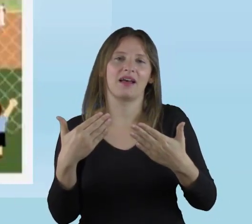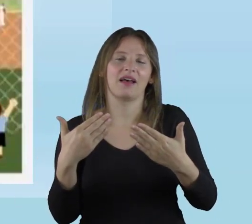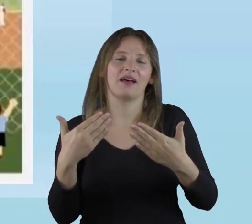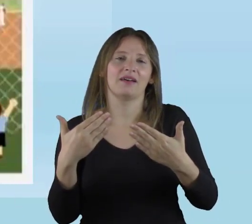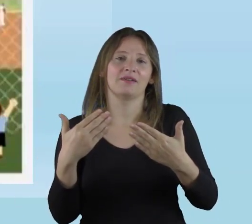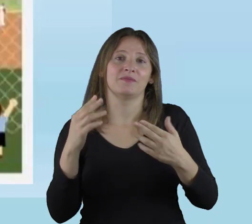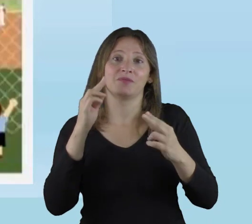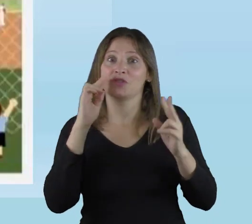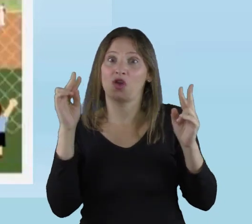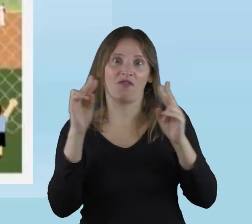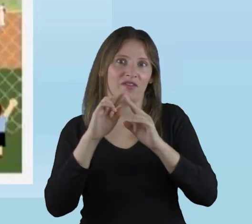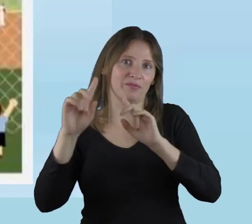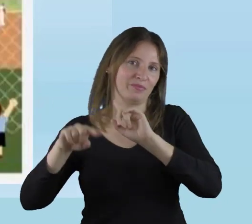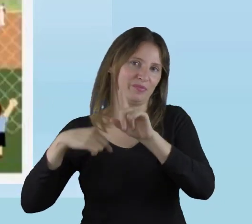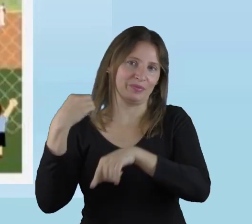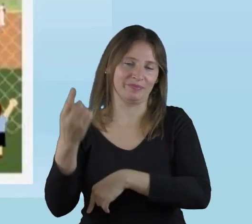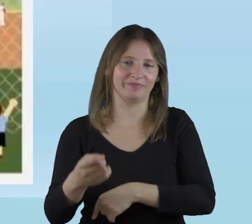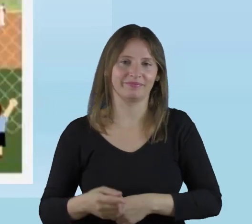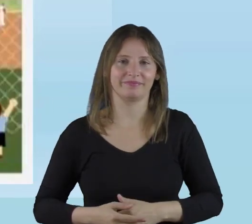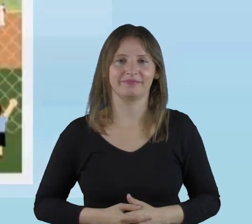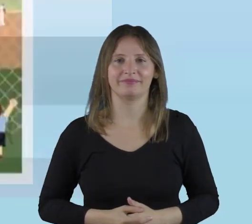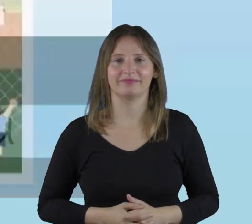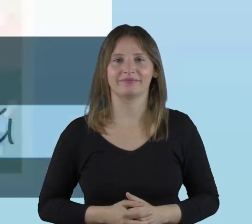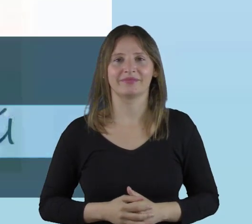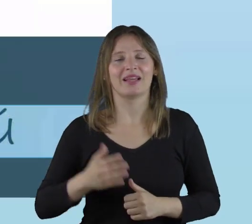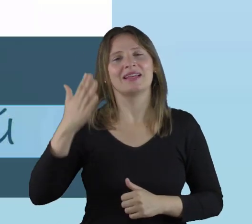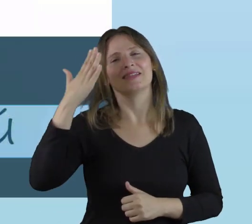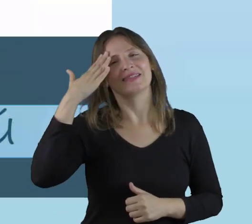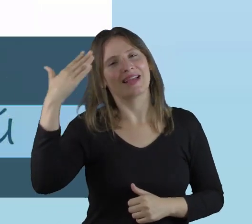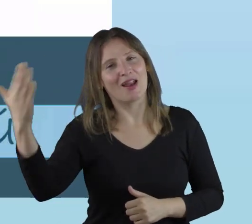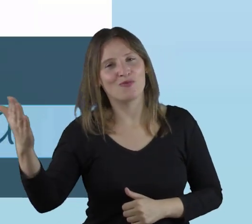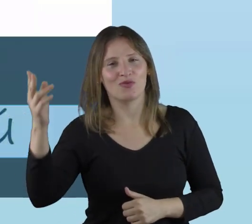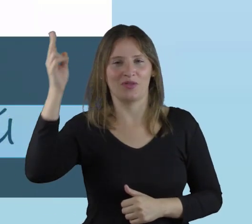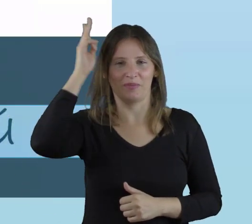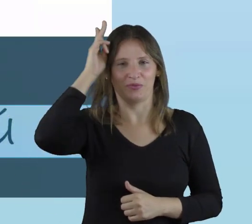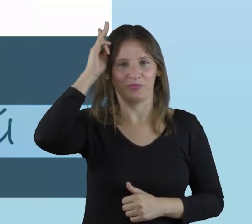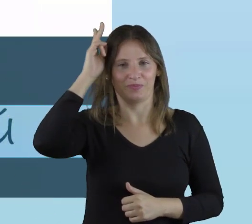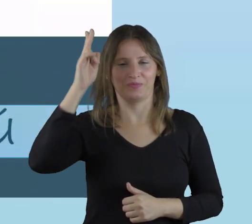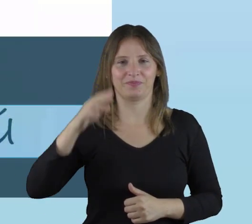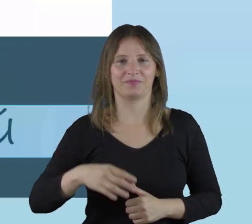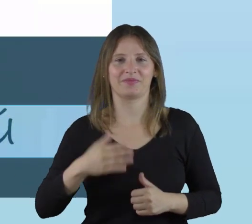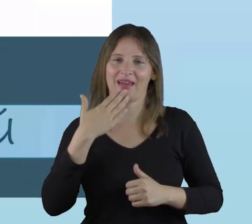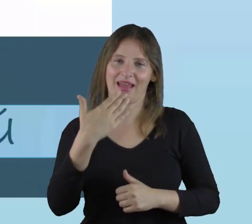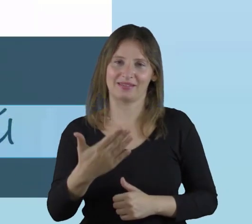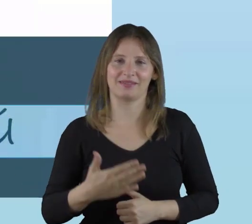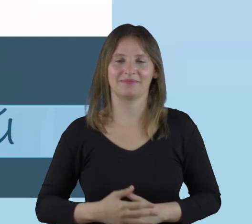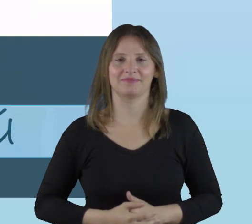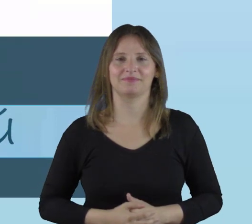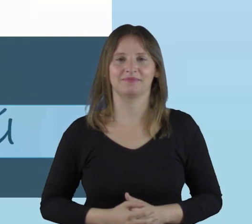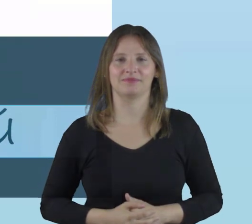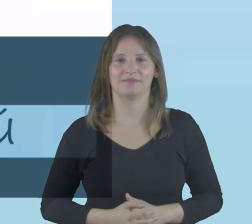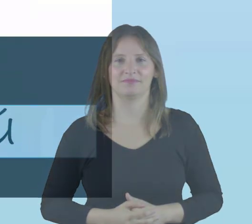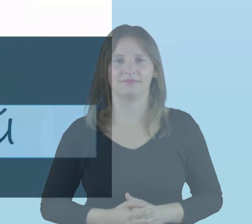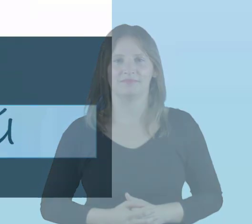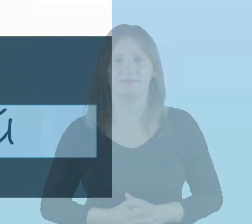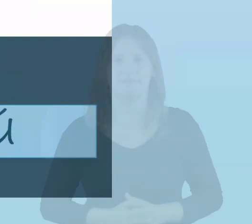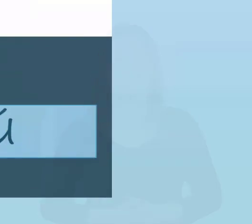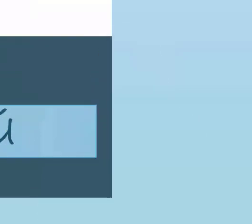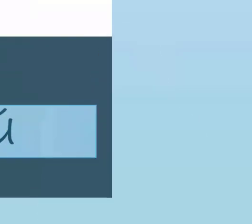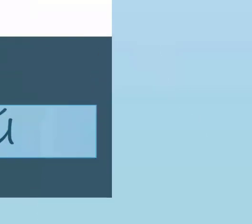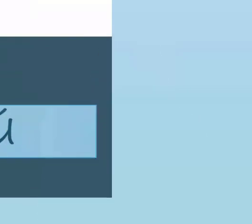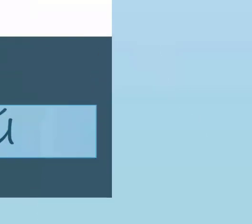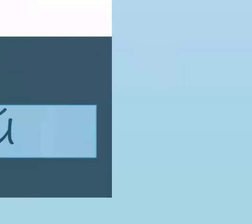gracias y será hasta otra oportunidad va mi saludo desde Perú